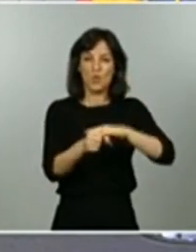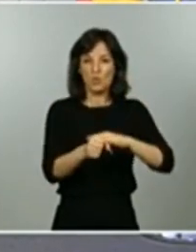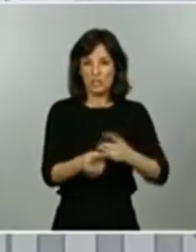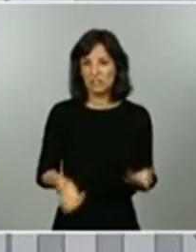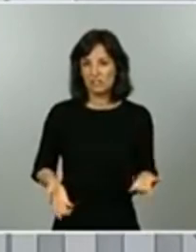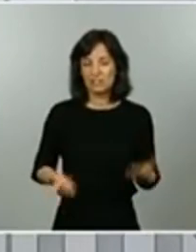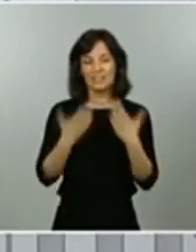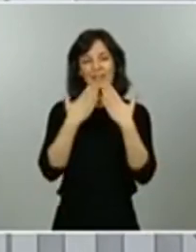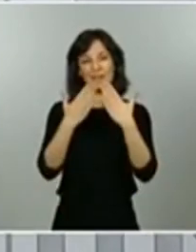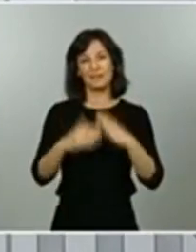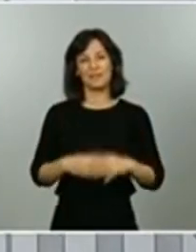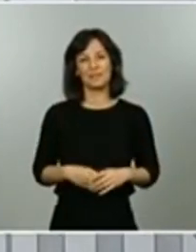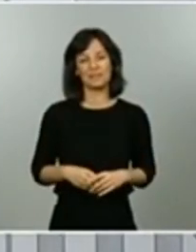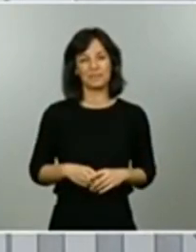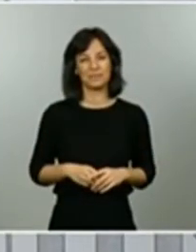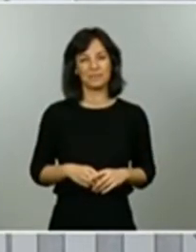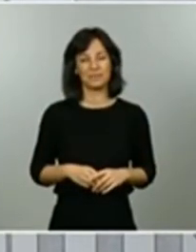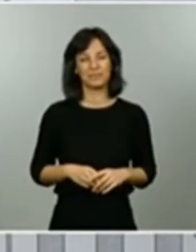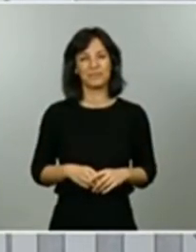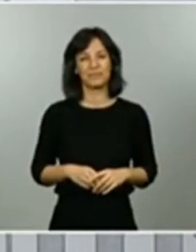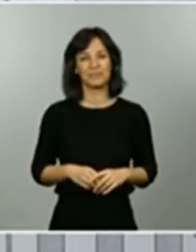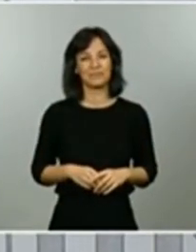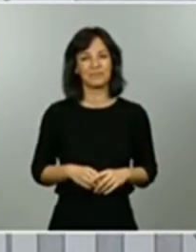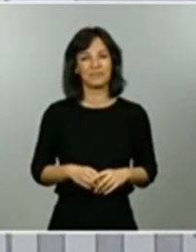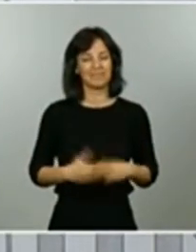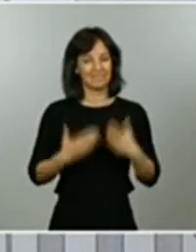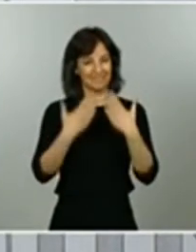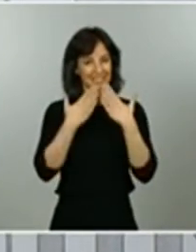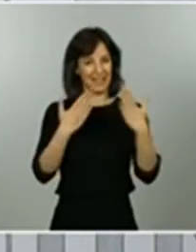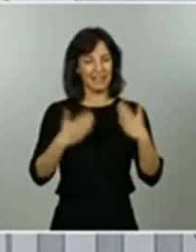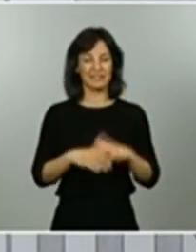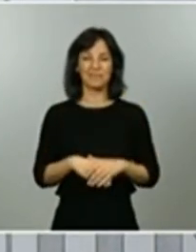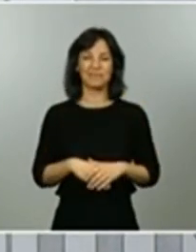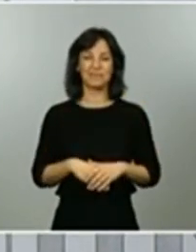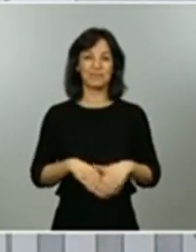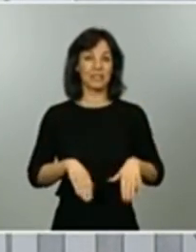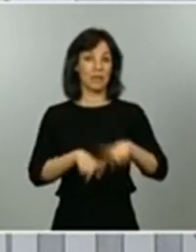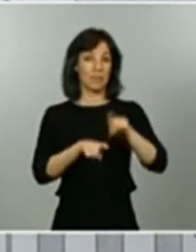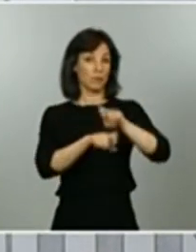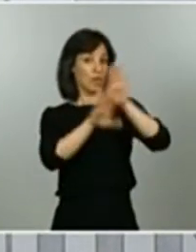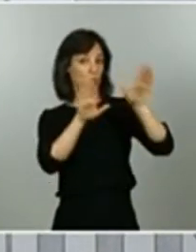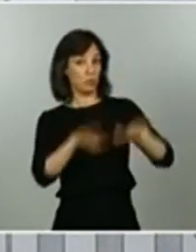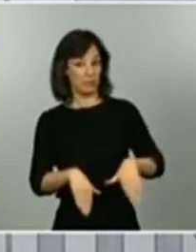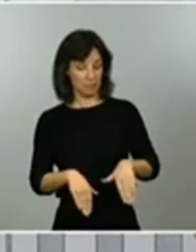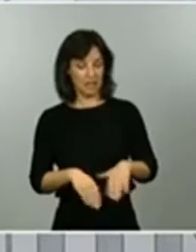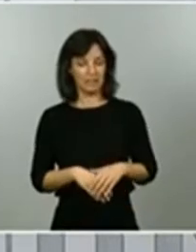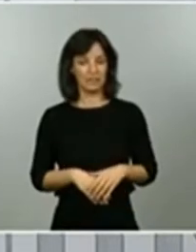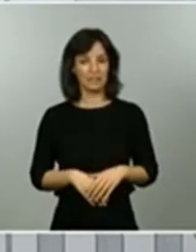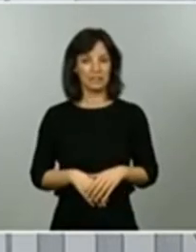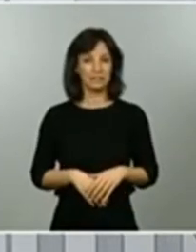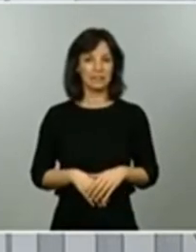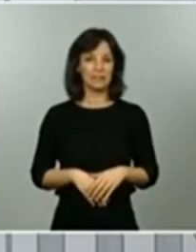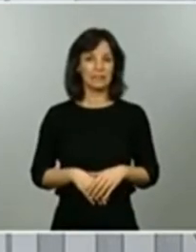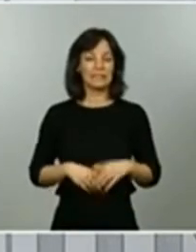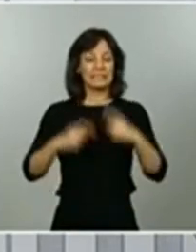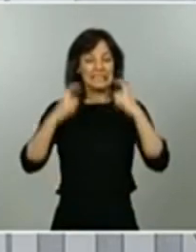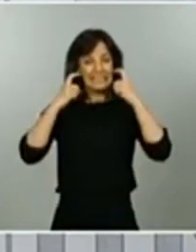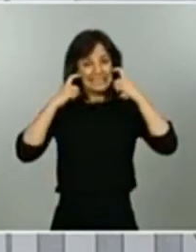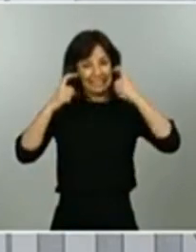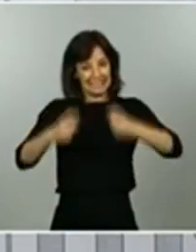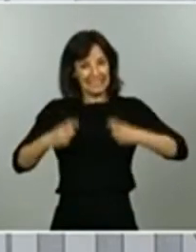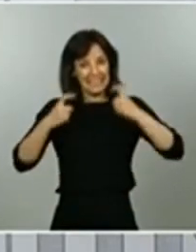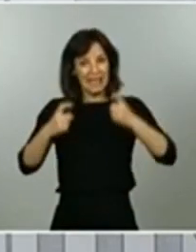Muchas gracias Mark empiezo por el final vamos a intentar hacer los anuncios y comunicar las